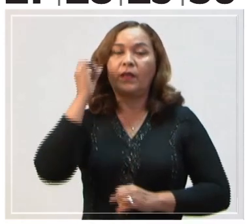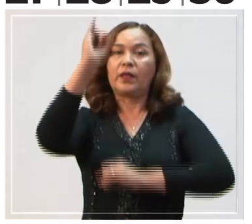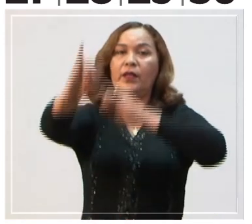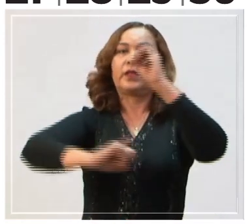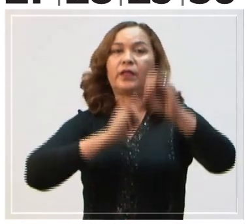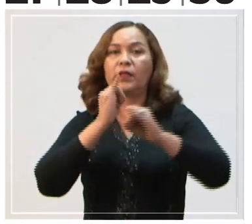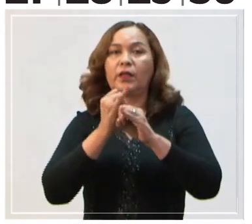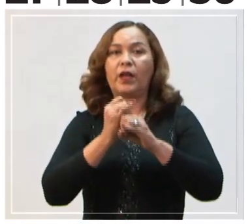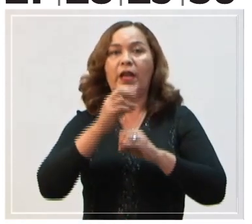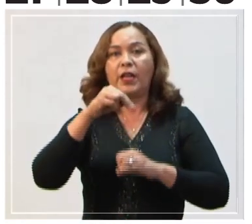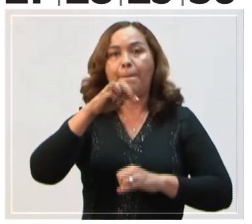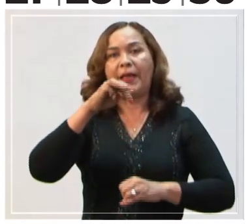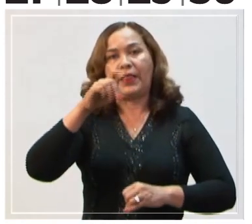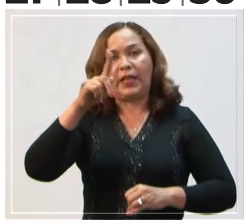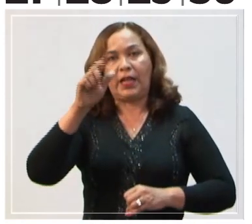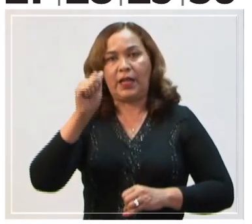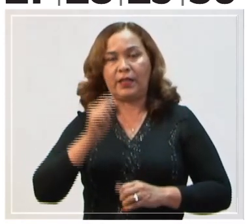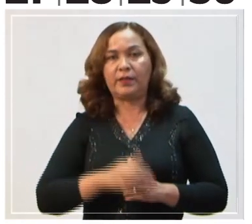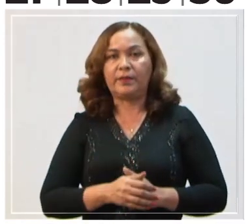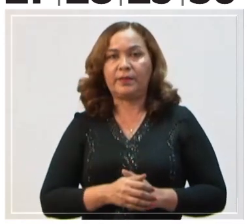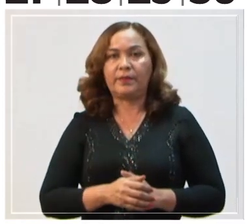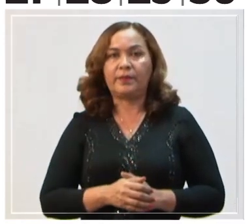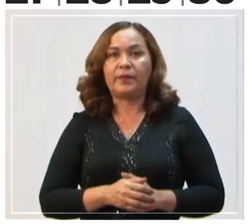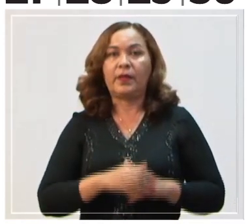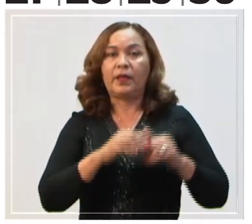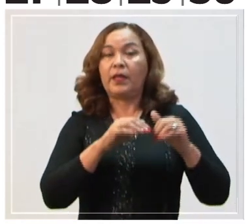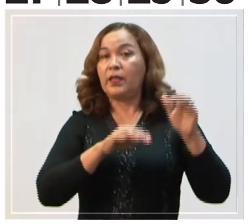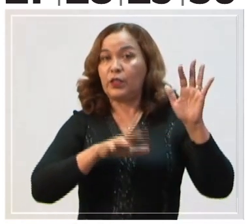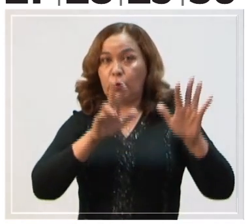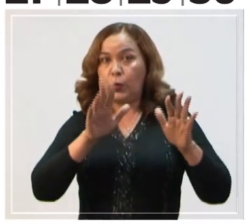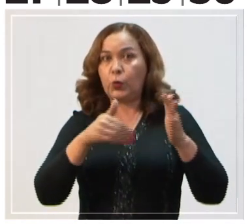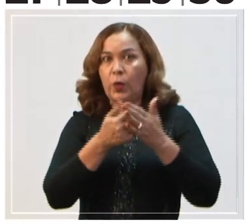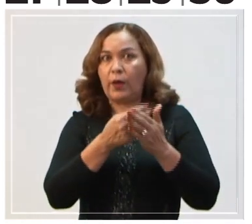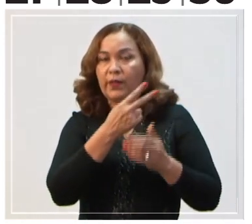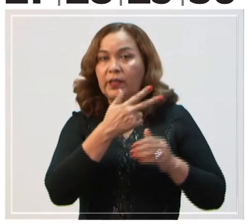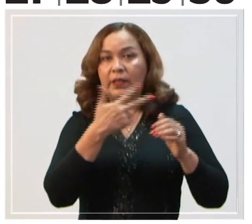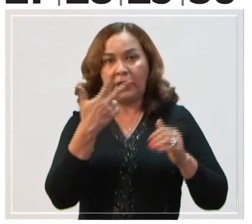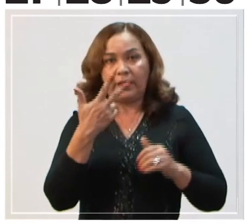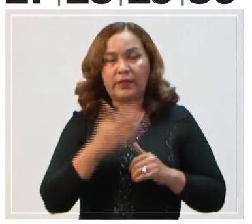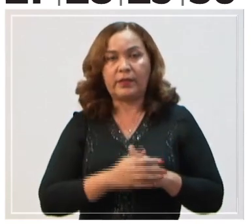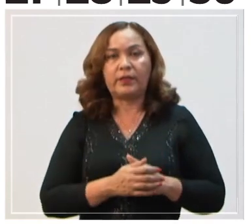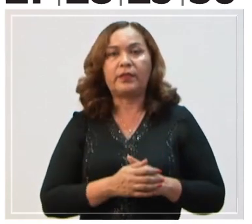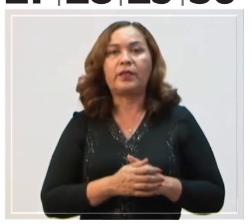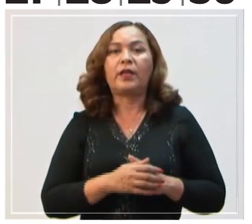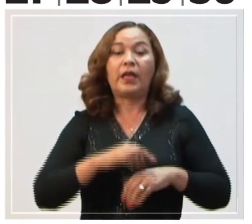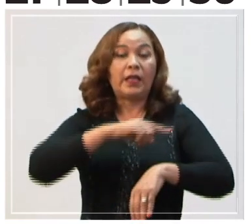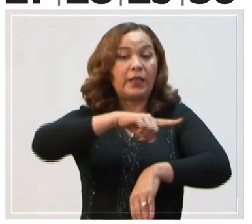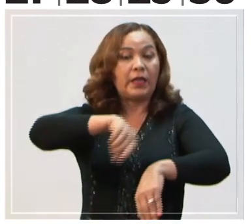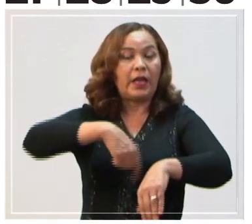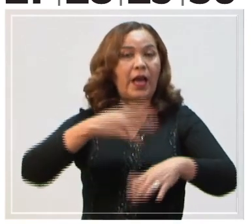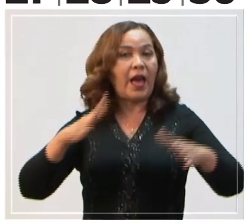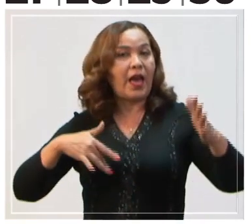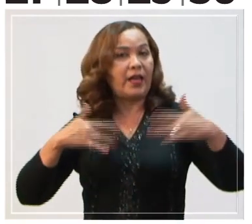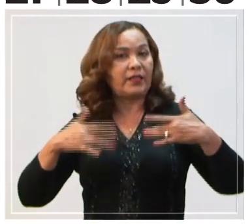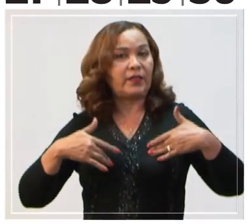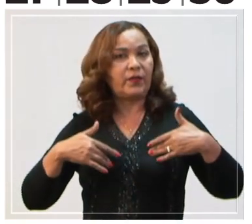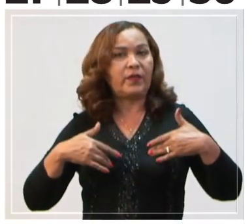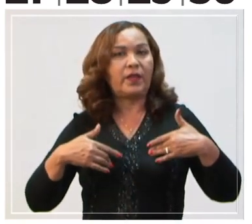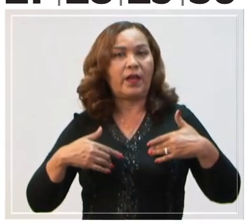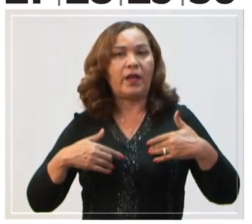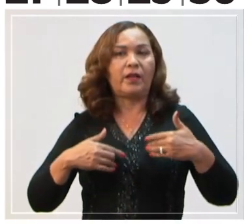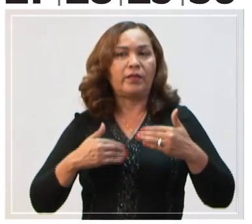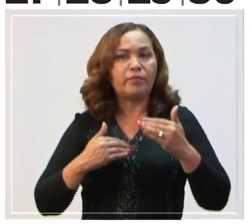Internacional de Nelson Mandela. Día 18 al 23. Período de actividades de